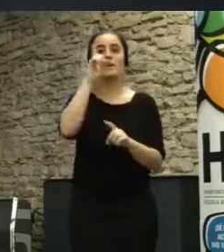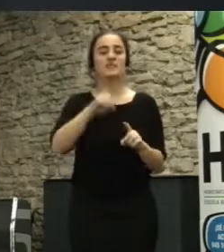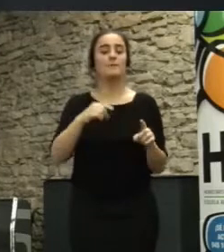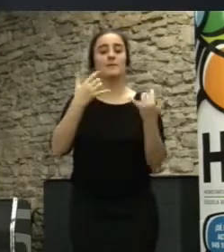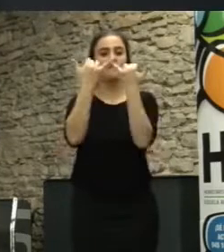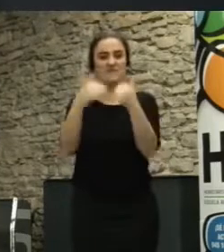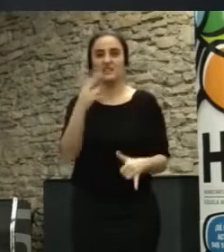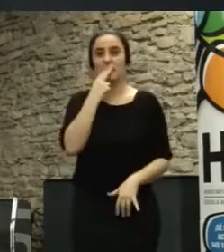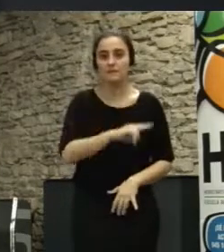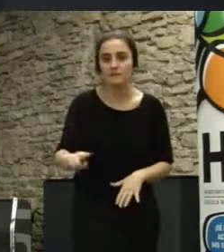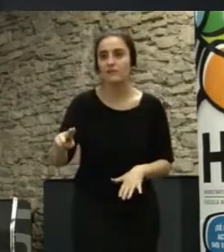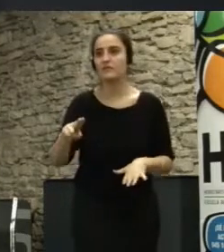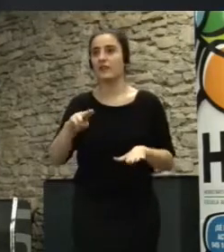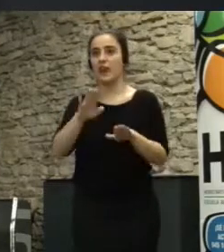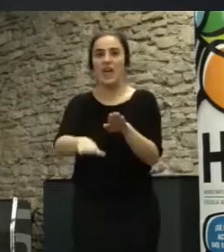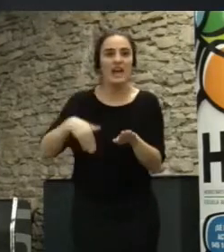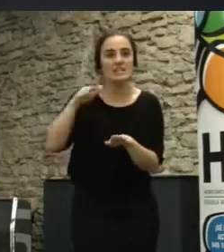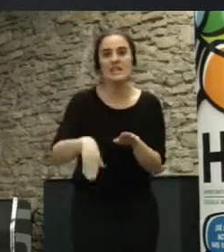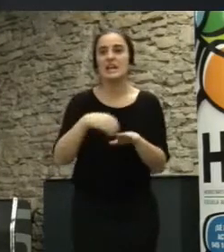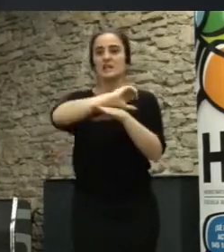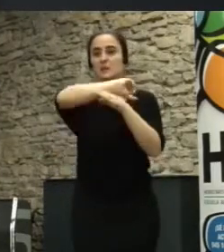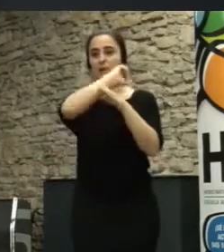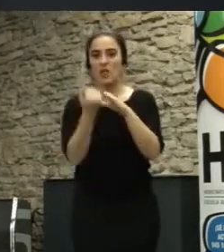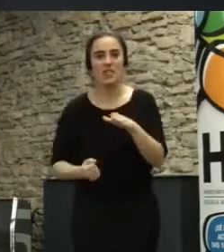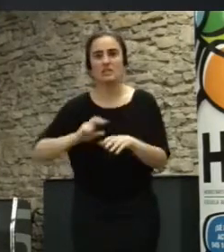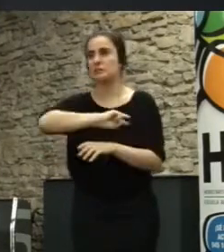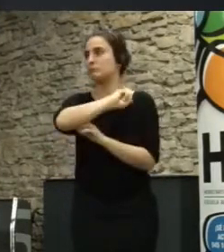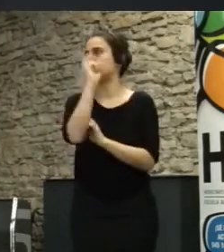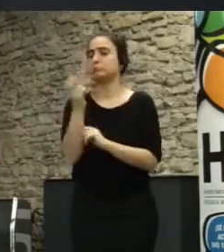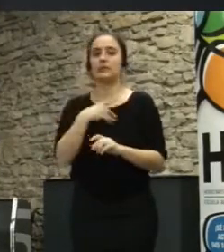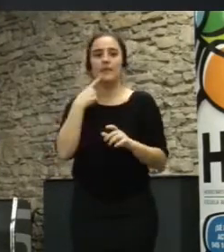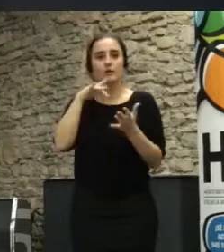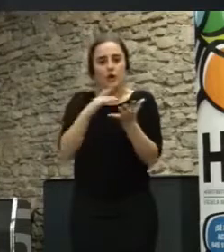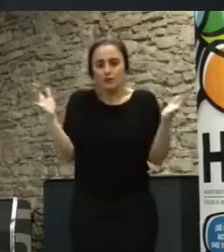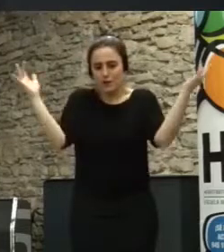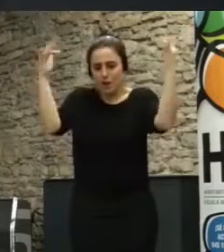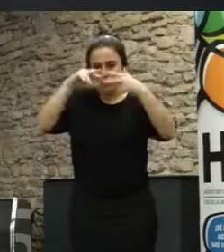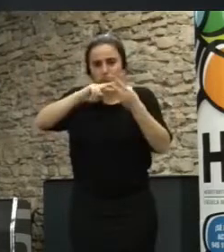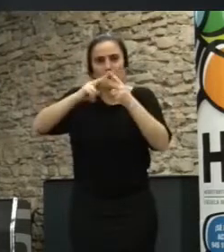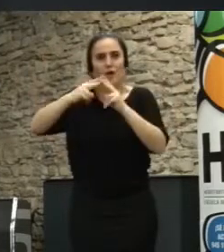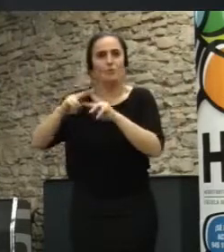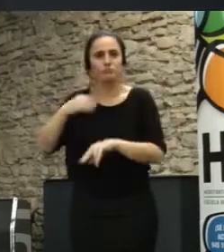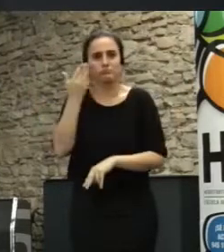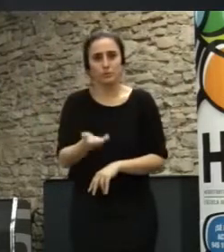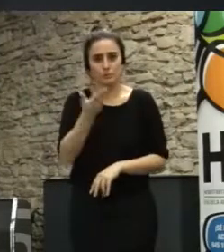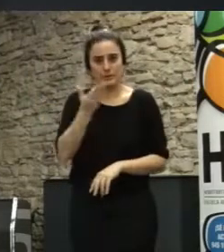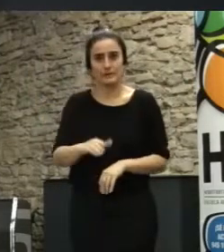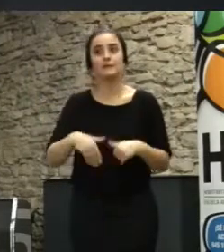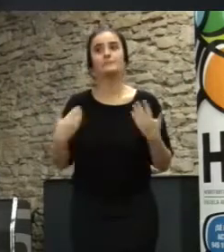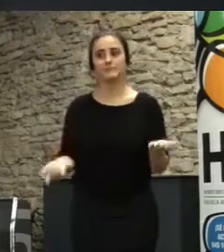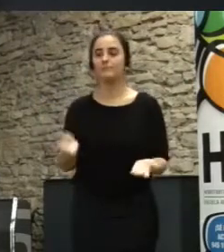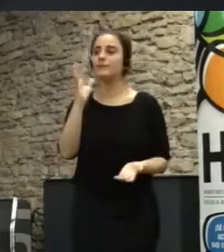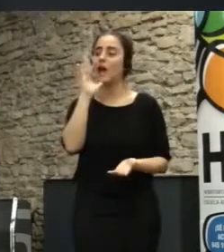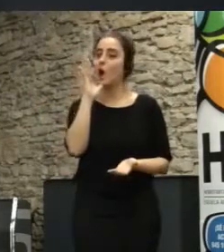infantiles a skate a baloncesto o sea era un gran lugar de encuentro en el centro de la ciudad entonces se ha llegado a un acuerdo